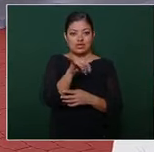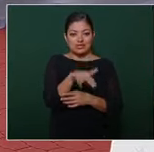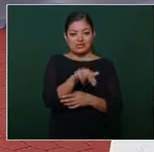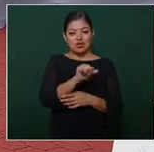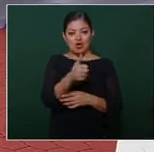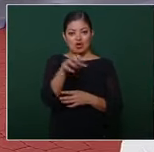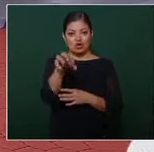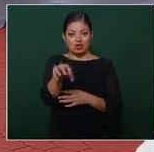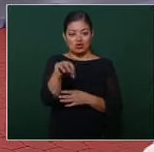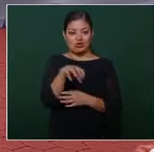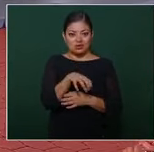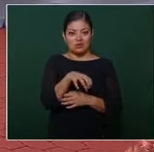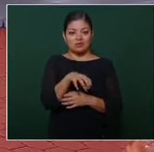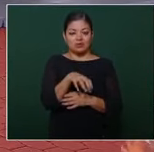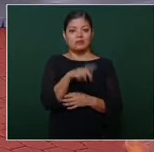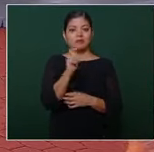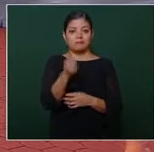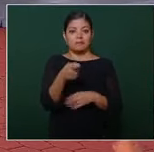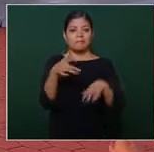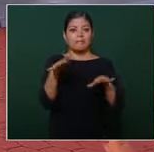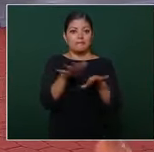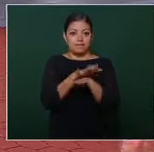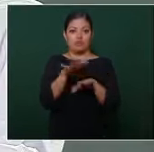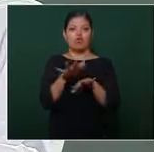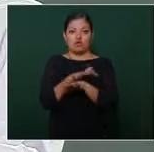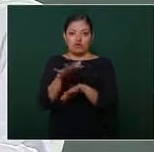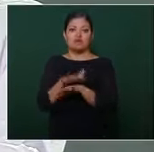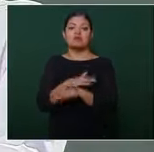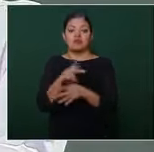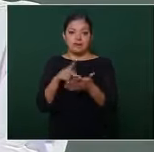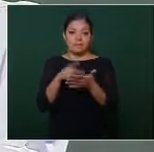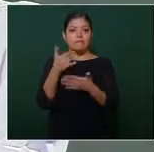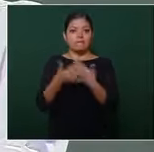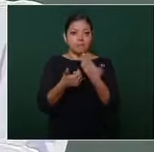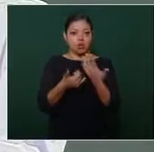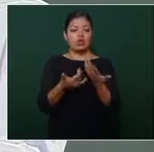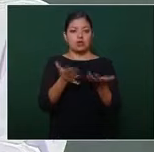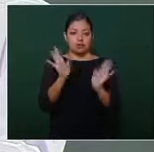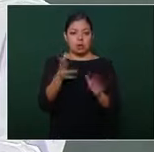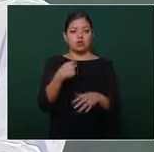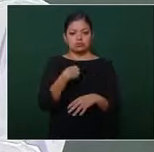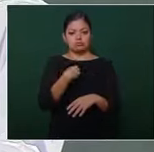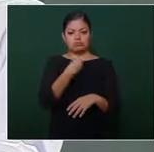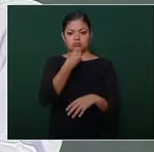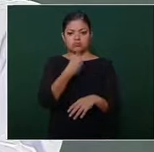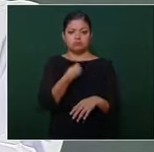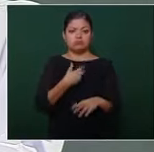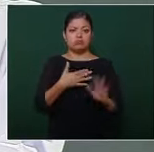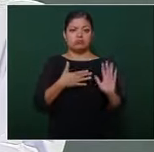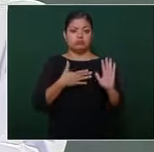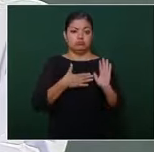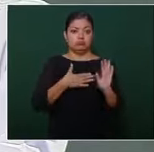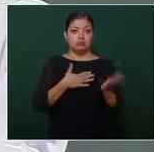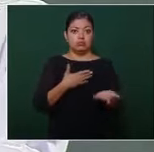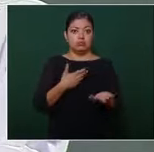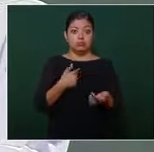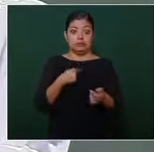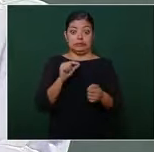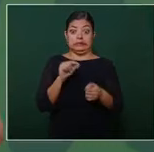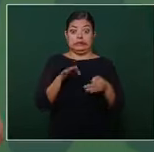se está modificando el proyecto ya nos comprometimos estoy a punto de firmar